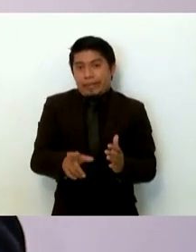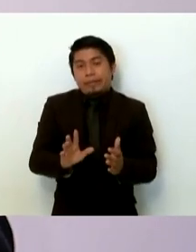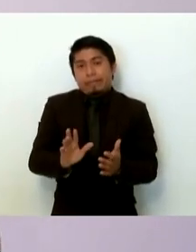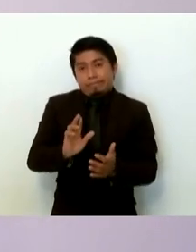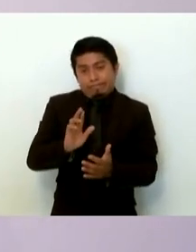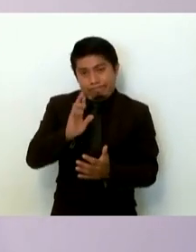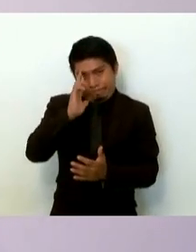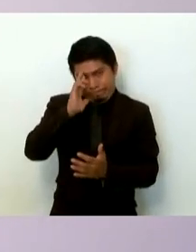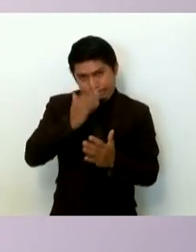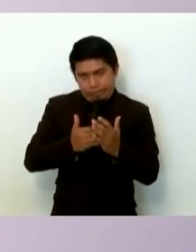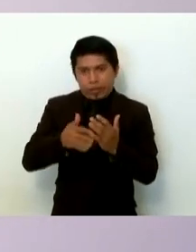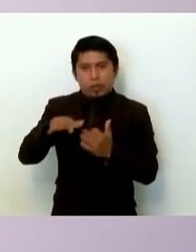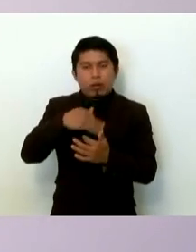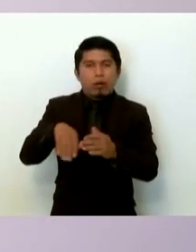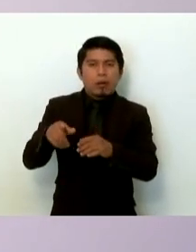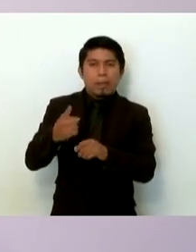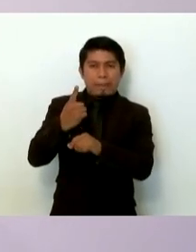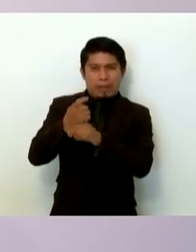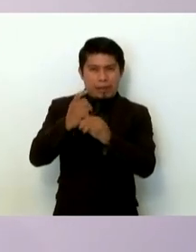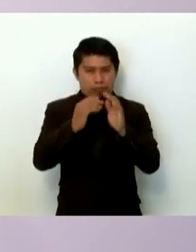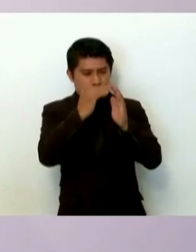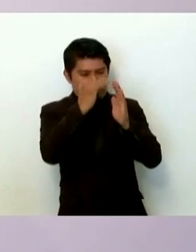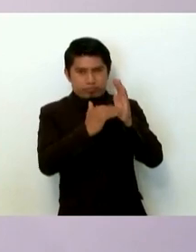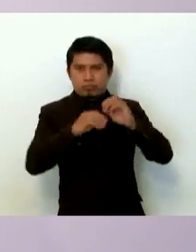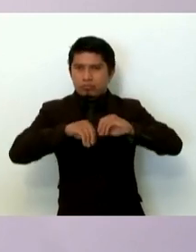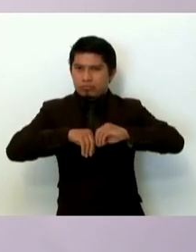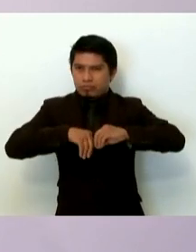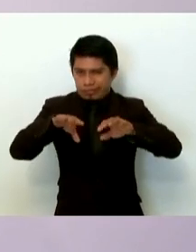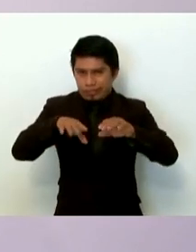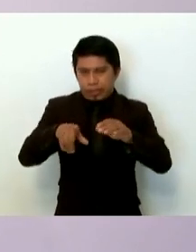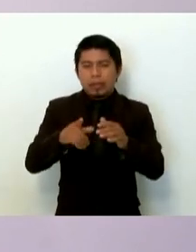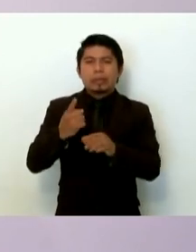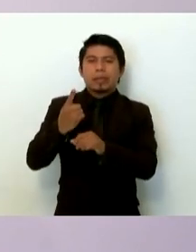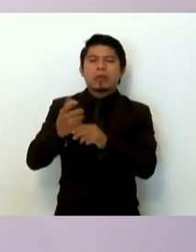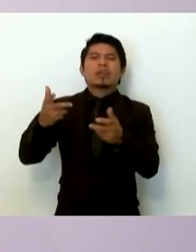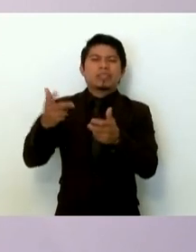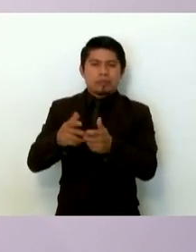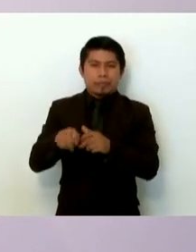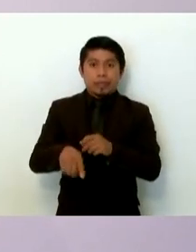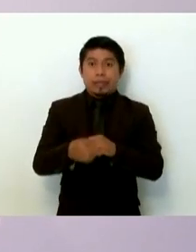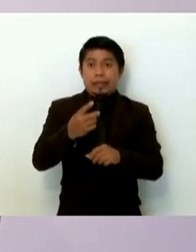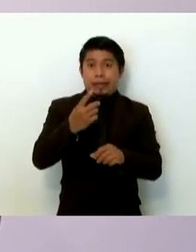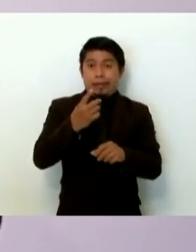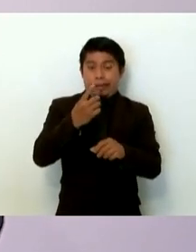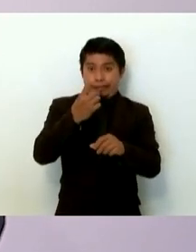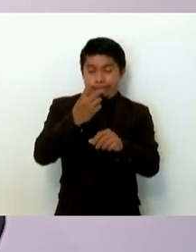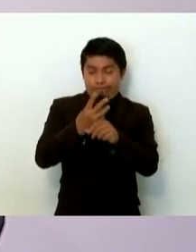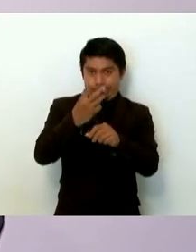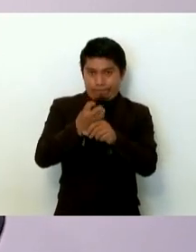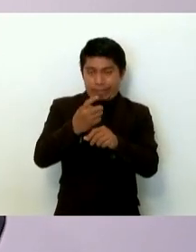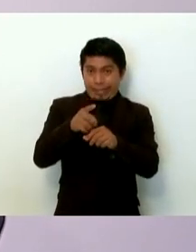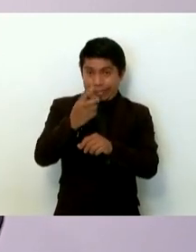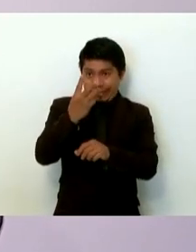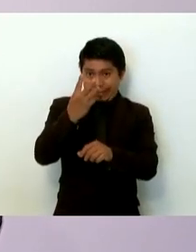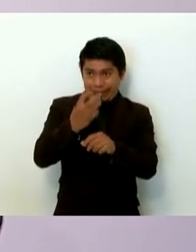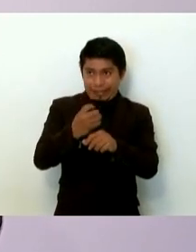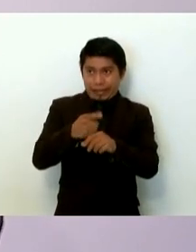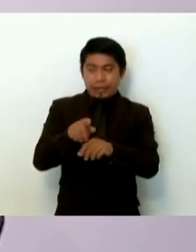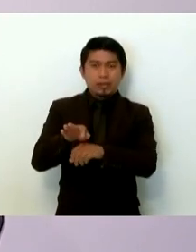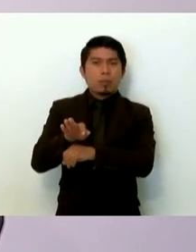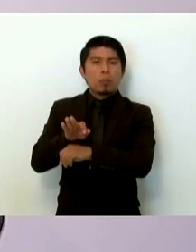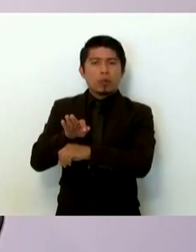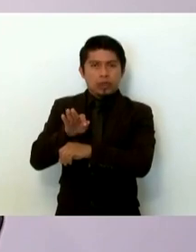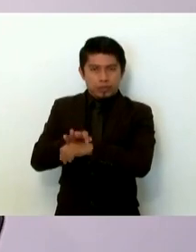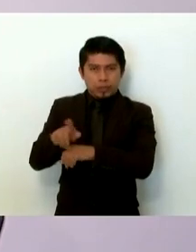como lo dijimos con toda claridad en el primer informe. Pero también hay una tercera, y esa tercera es el amparo